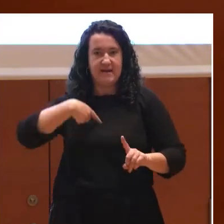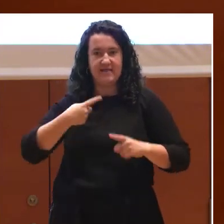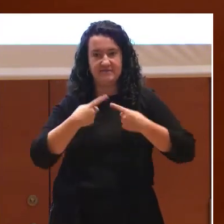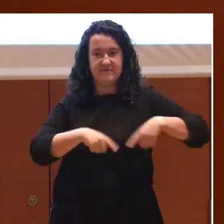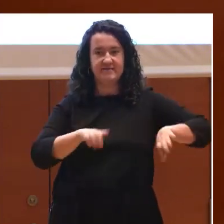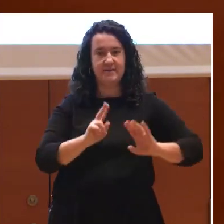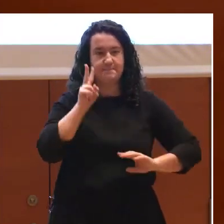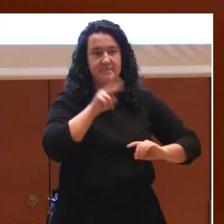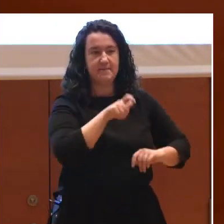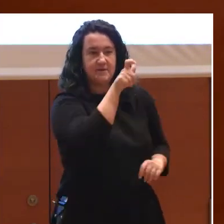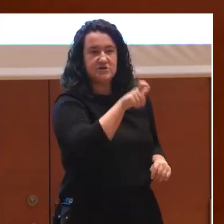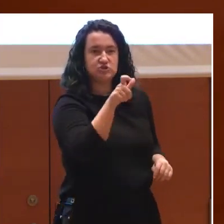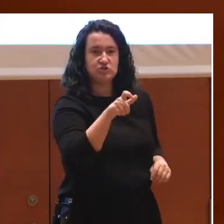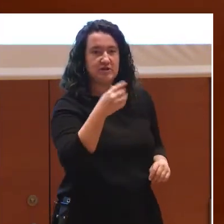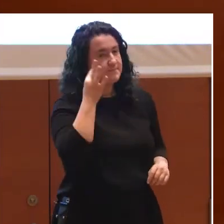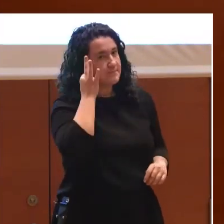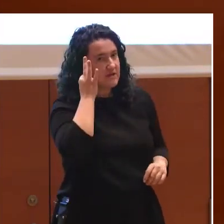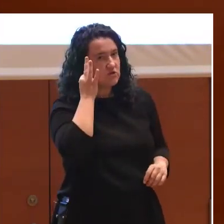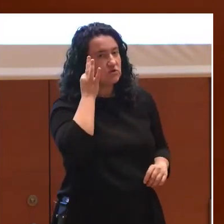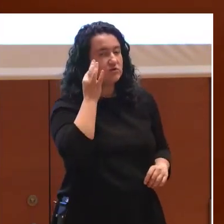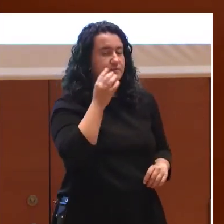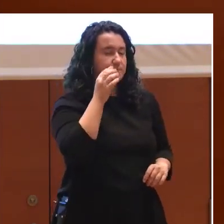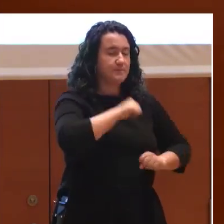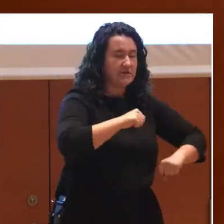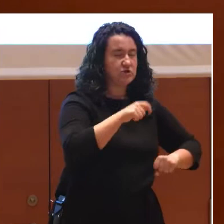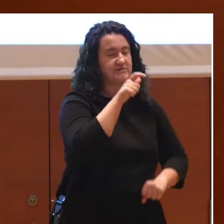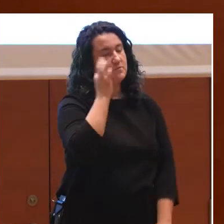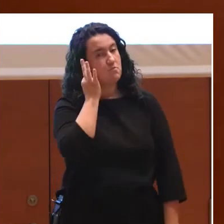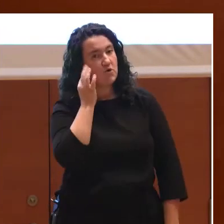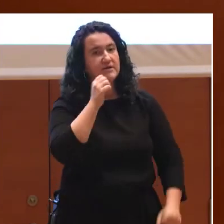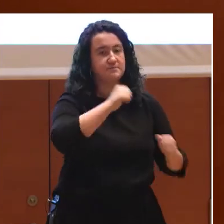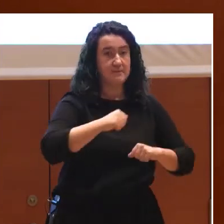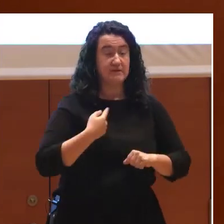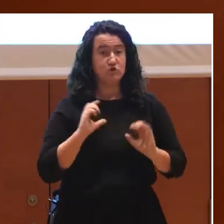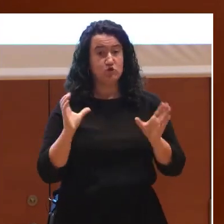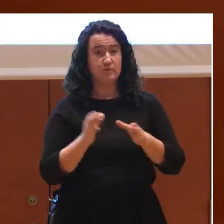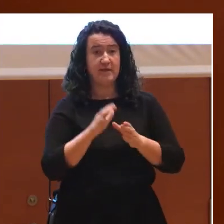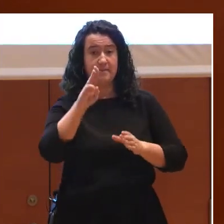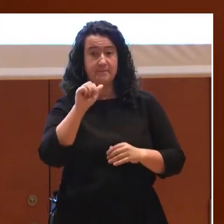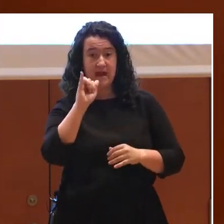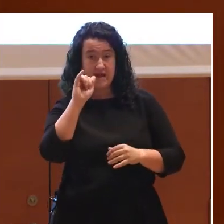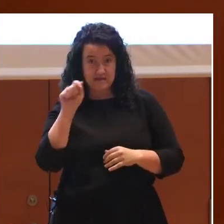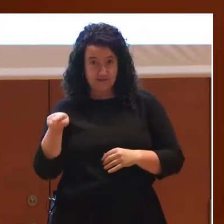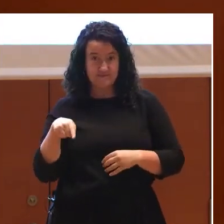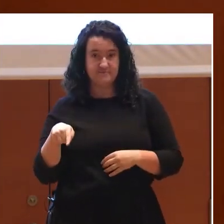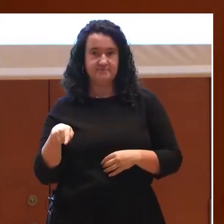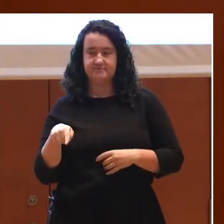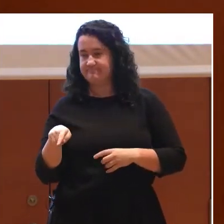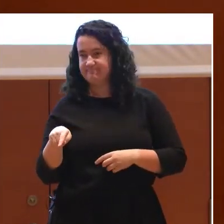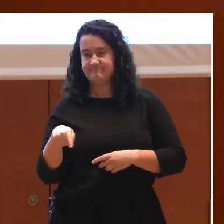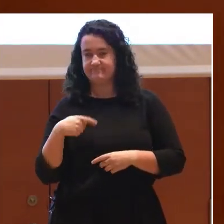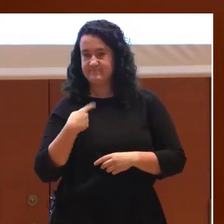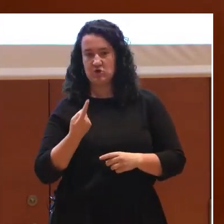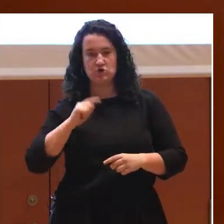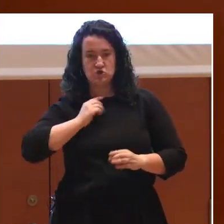personas mayores y hacia las mujeres mayores. Donde la comunidad paya probablemente tenemos, sin lugar a dudas, tenemos muchísimo más